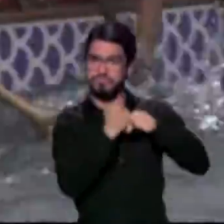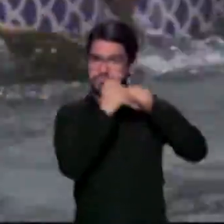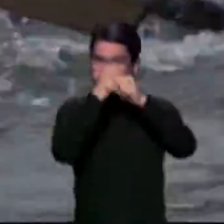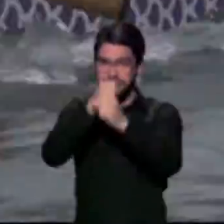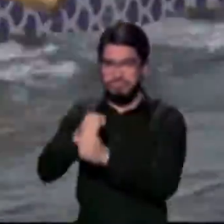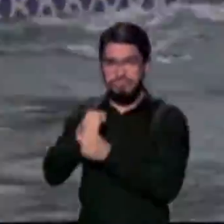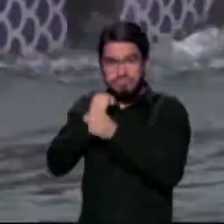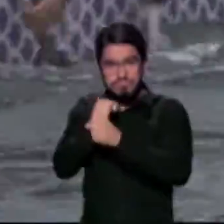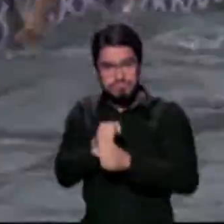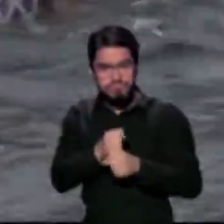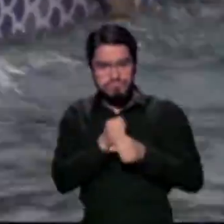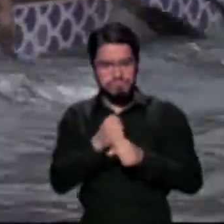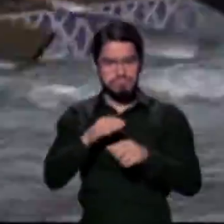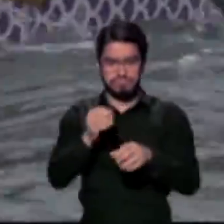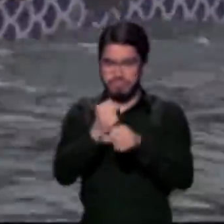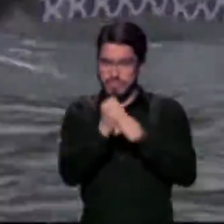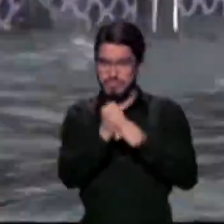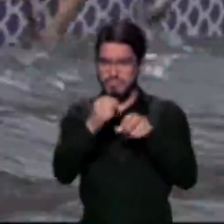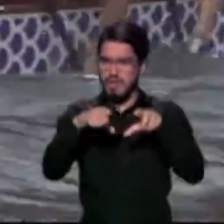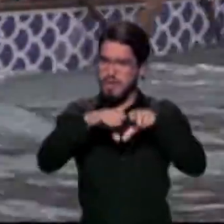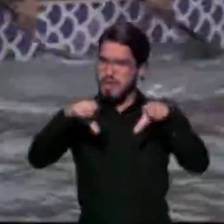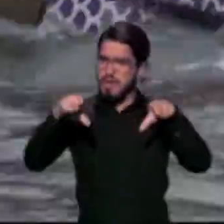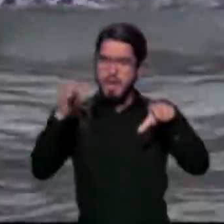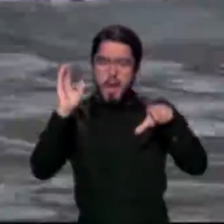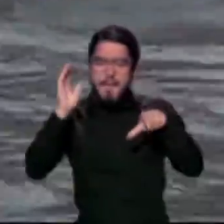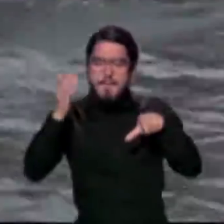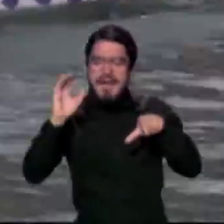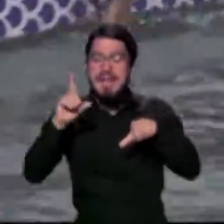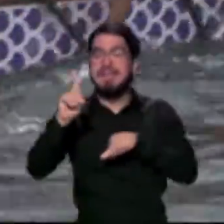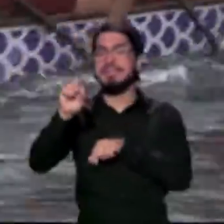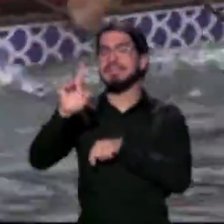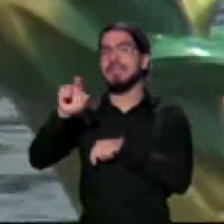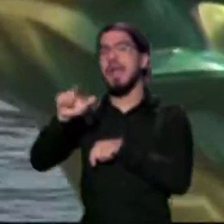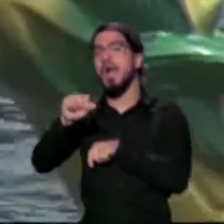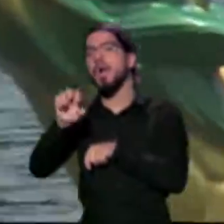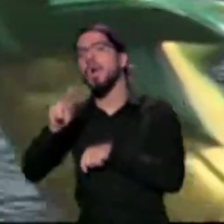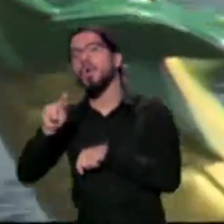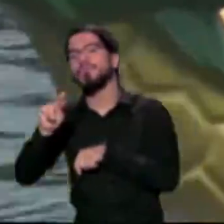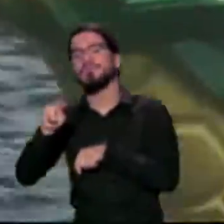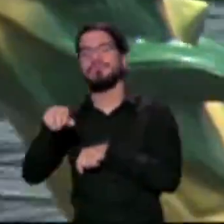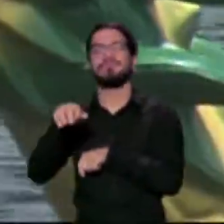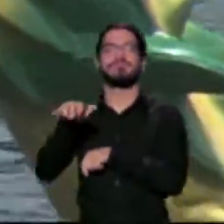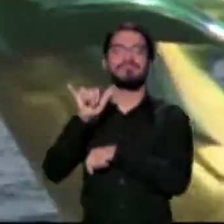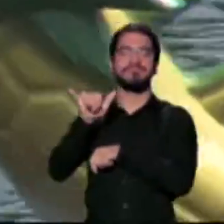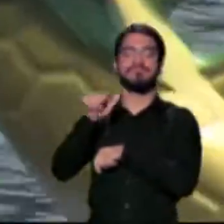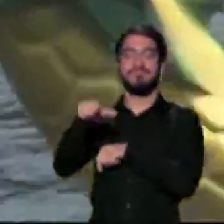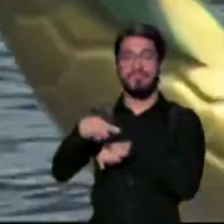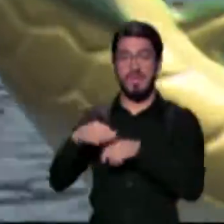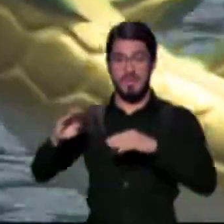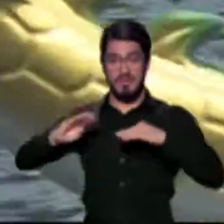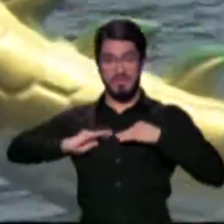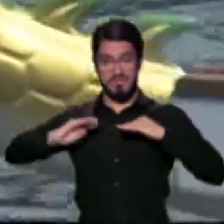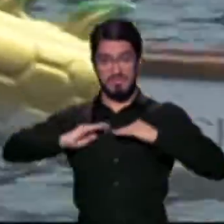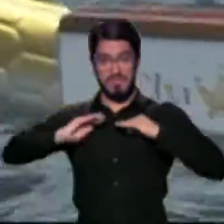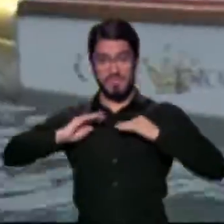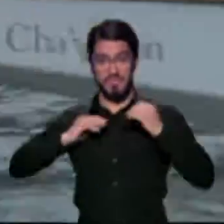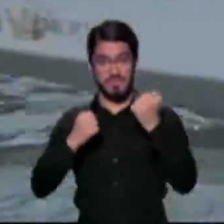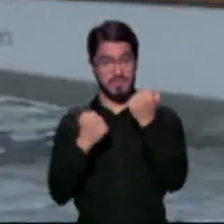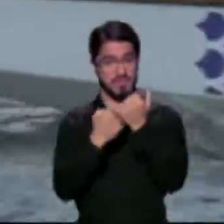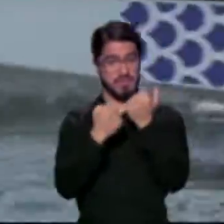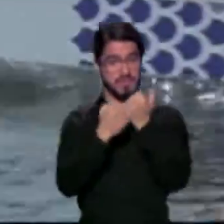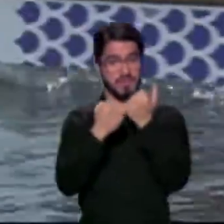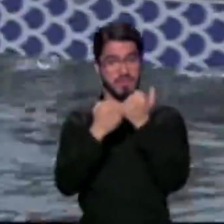Y en donde reman 10 atletas Dirigidos por un timonel y motivados por un tamborilero El deporte de carreras de Dragon Boat promueve valores